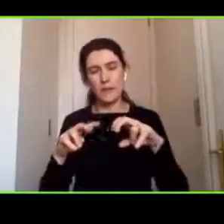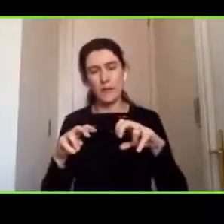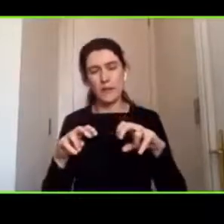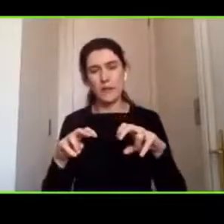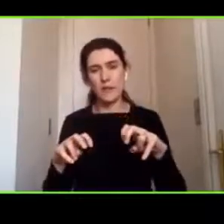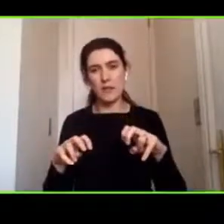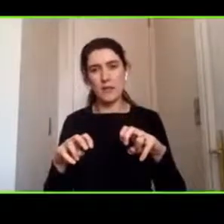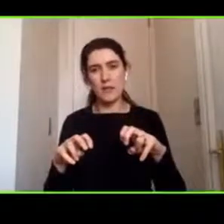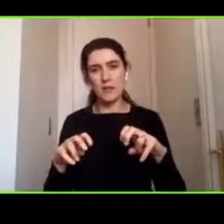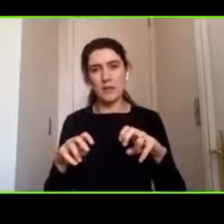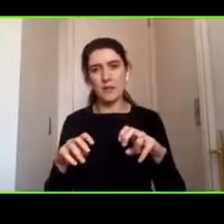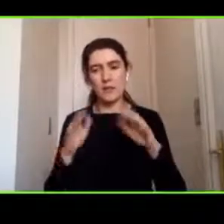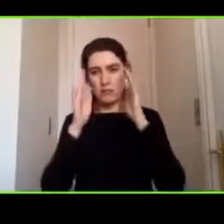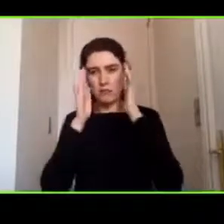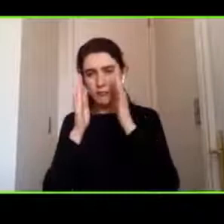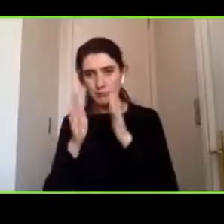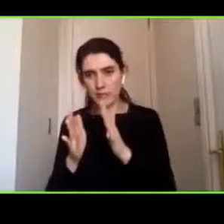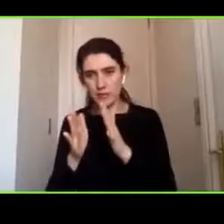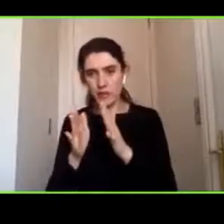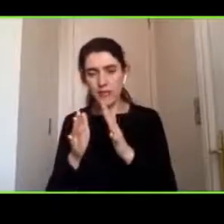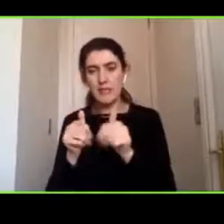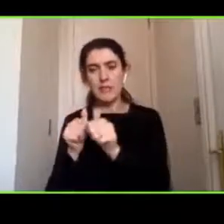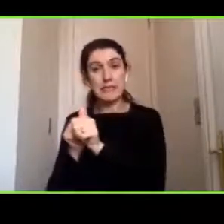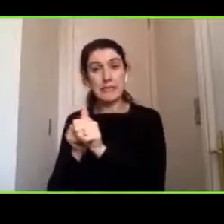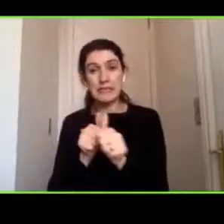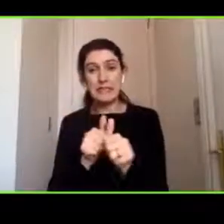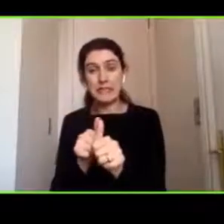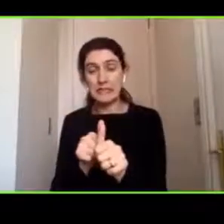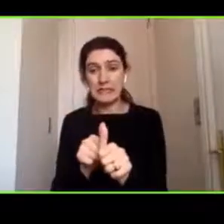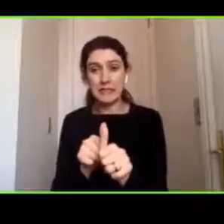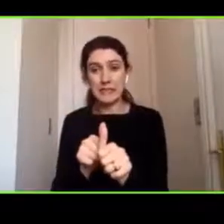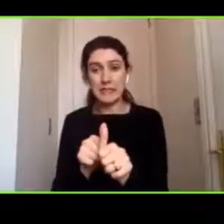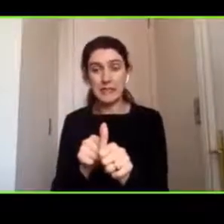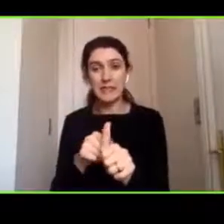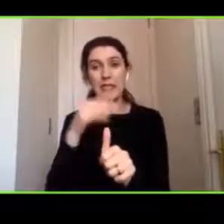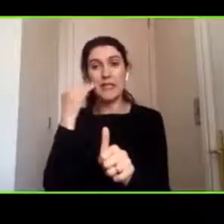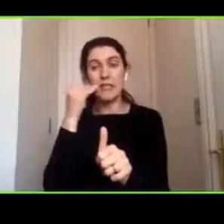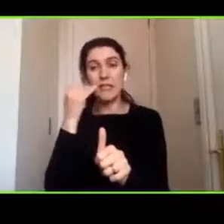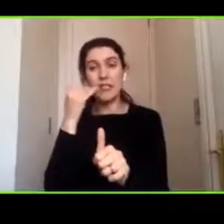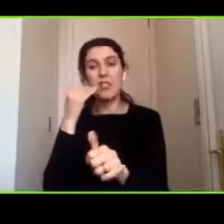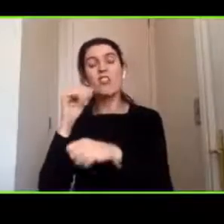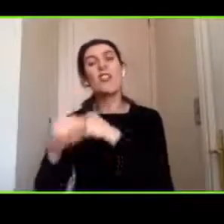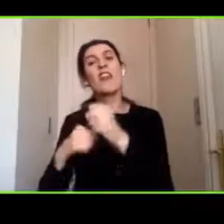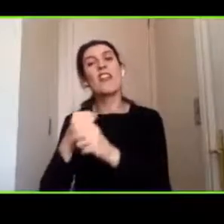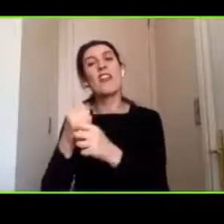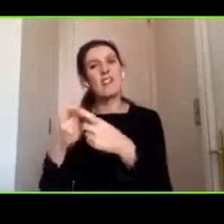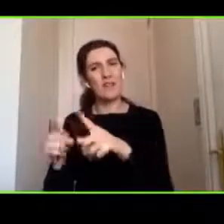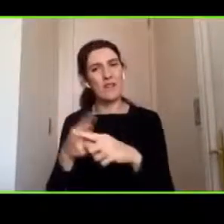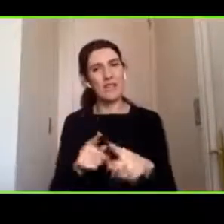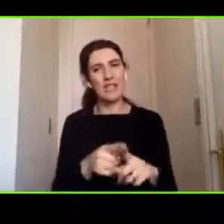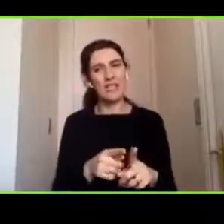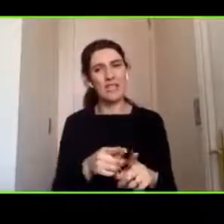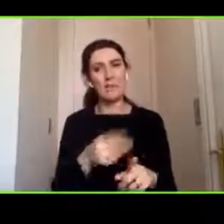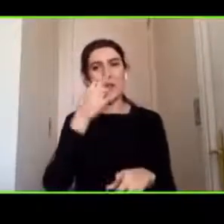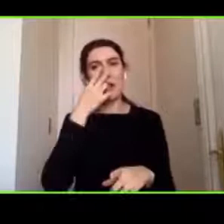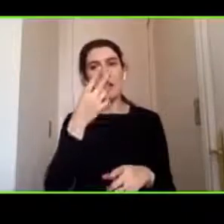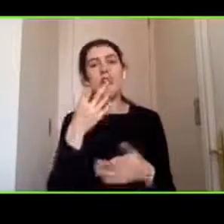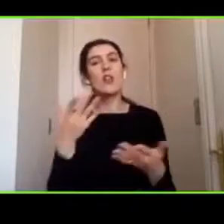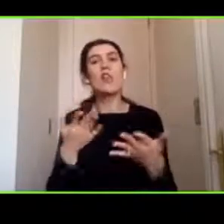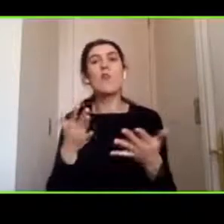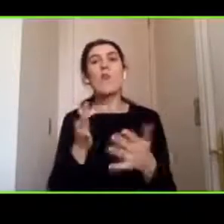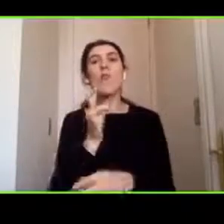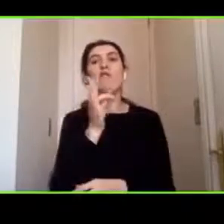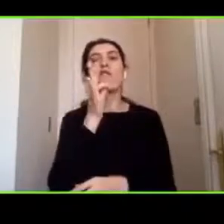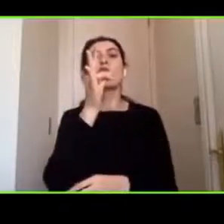en seguir a niños de distintas edades para evaluar su pronóstico neurocognitivo y lo han